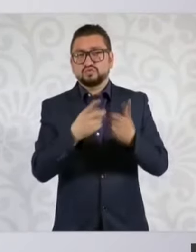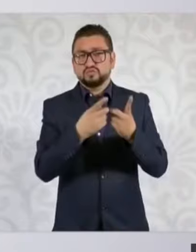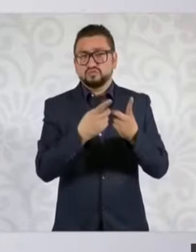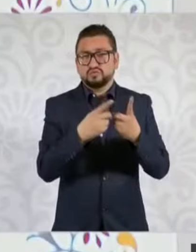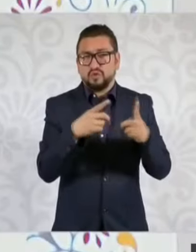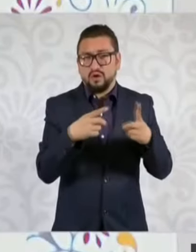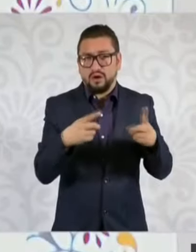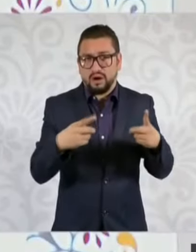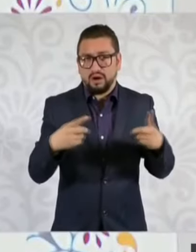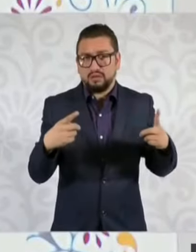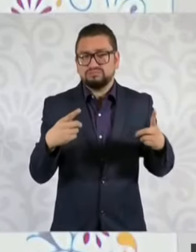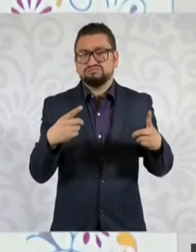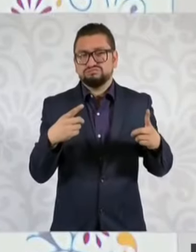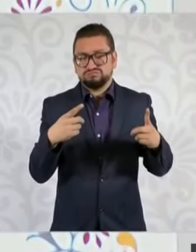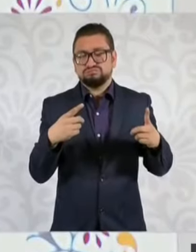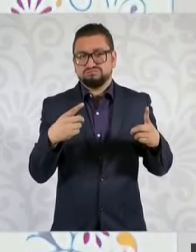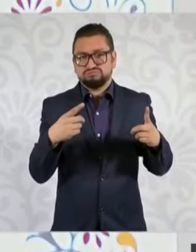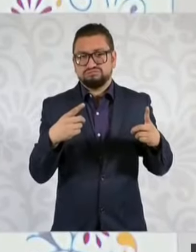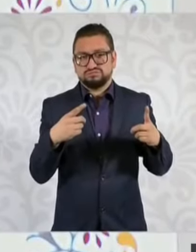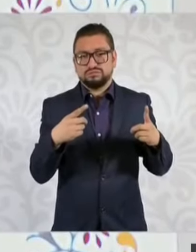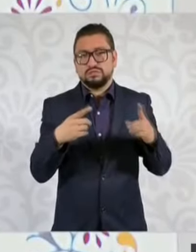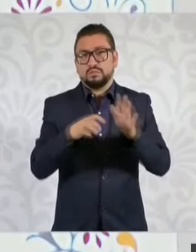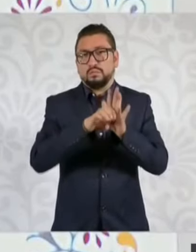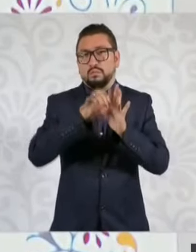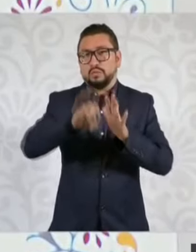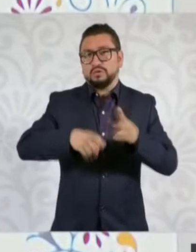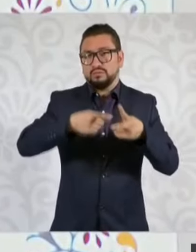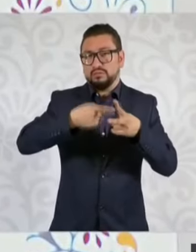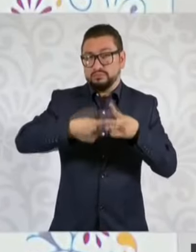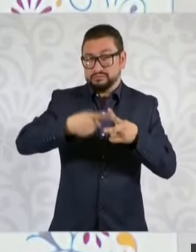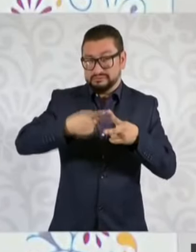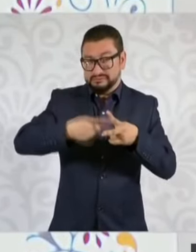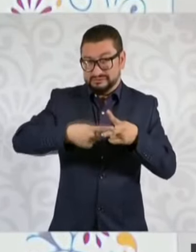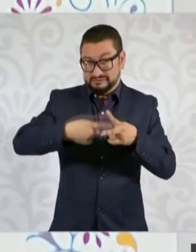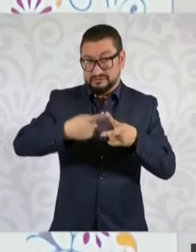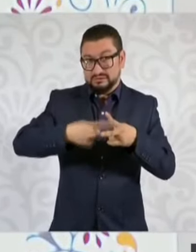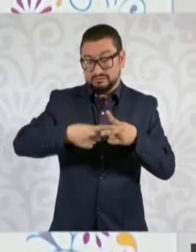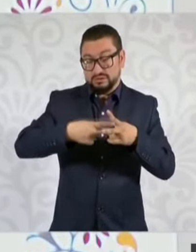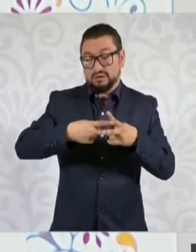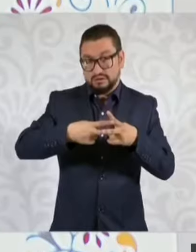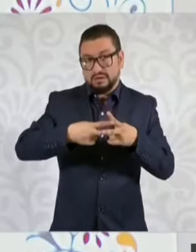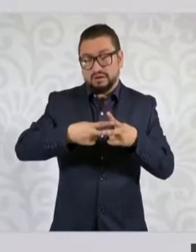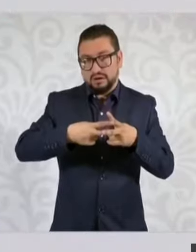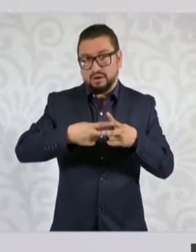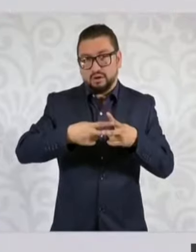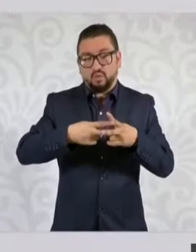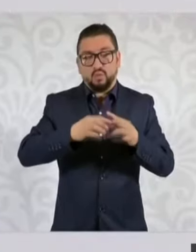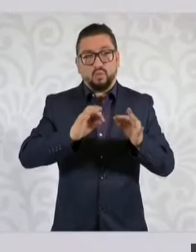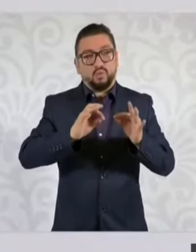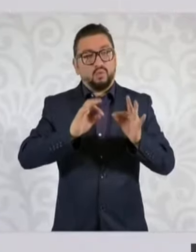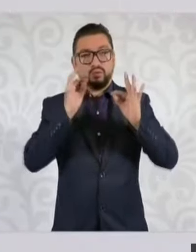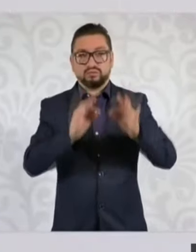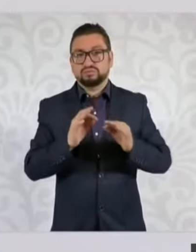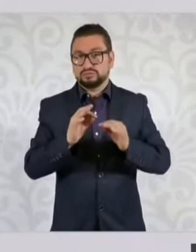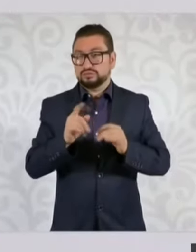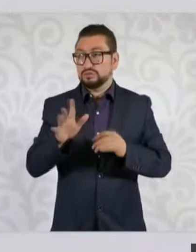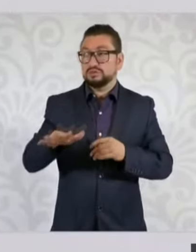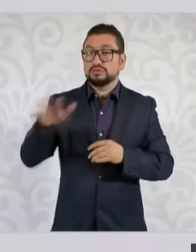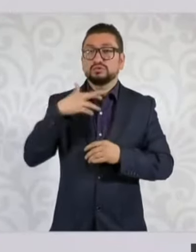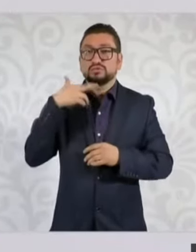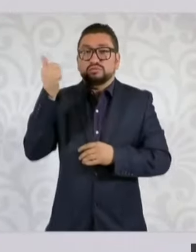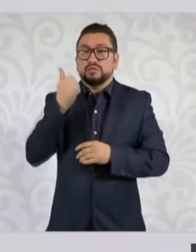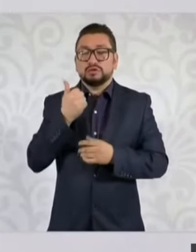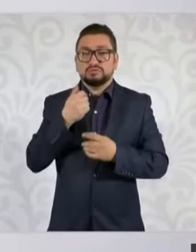como la matemática que no existían ni en los romanos,